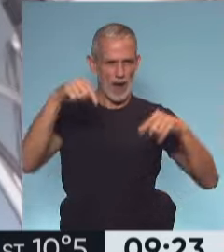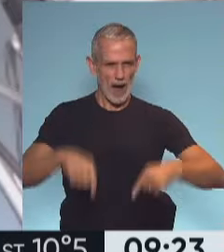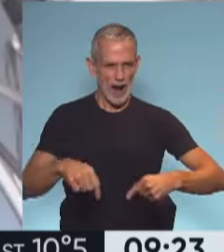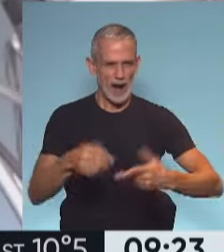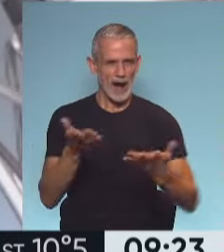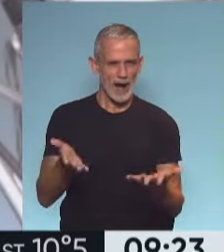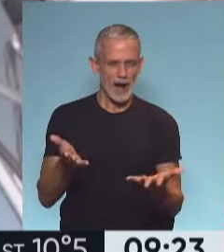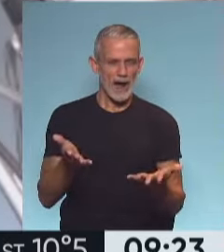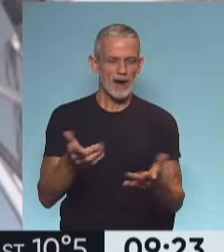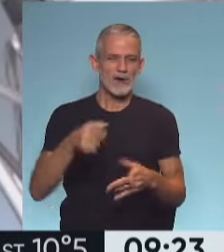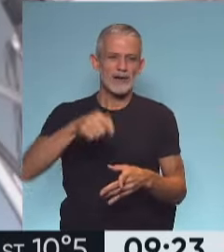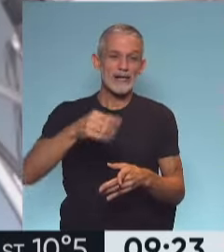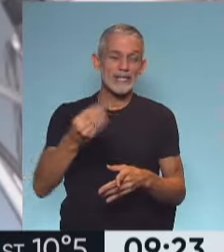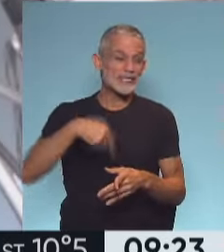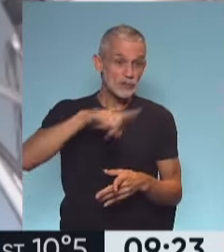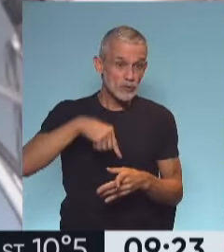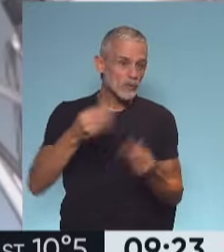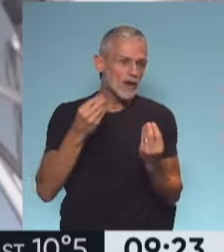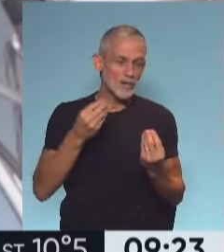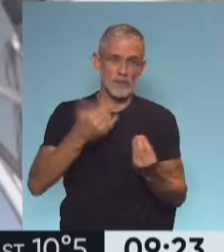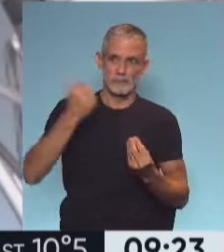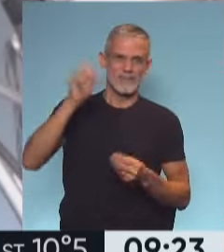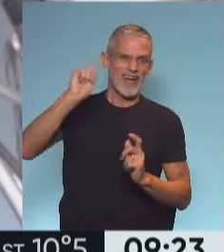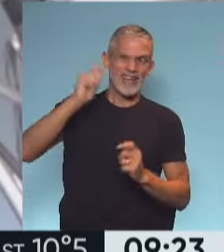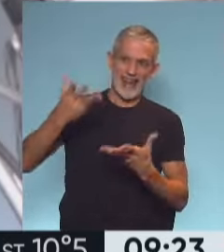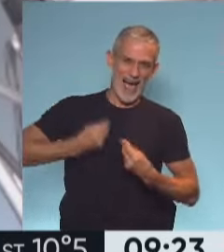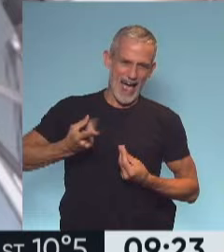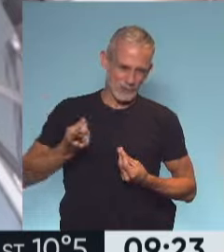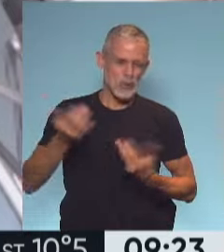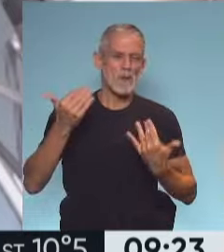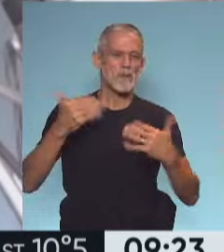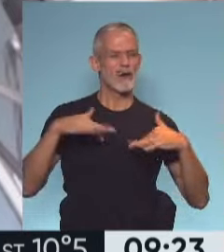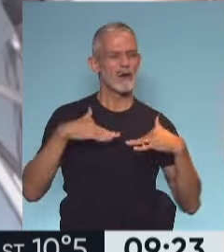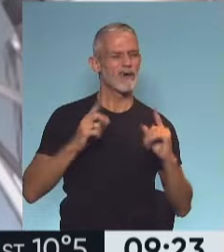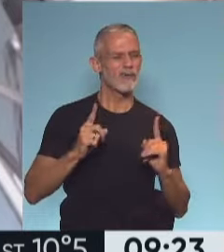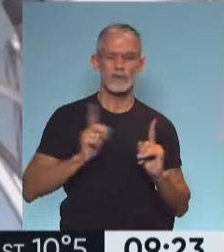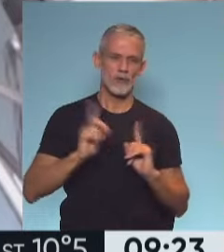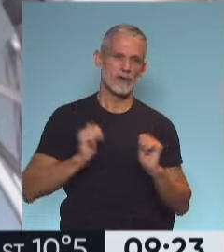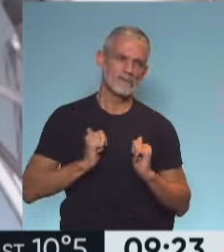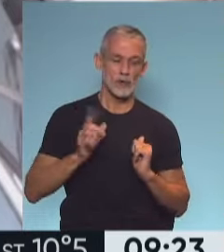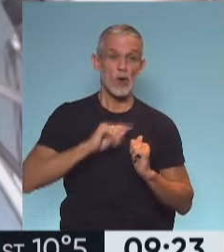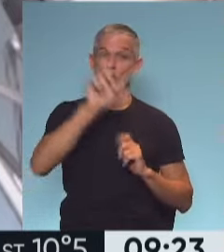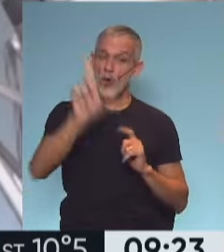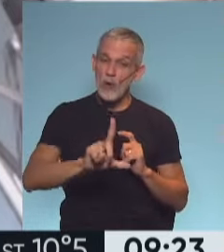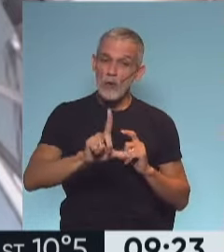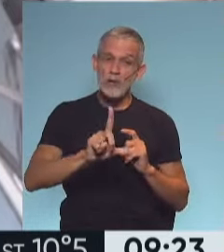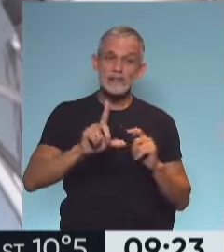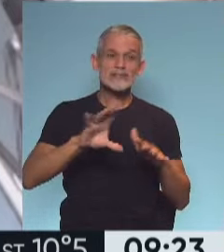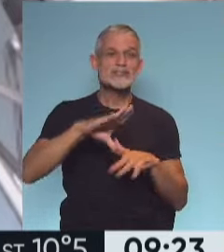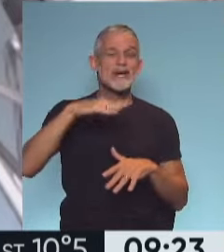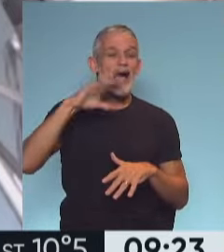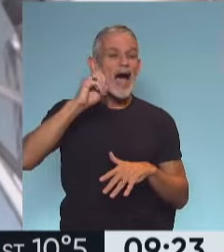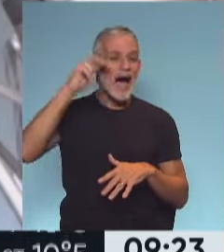cultores de eso y justamente tenemos a quienes nos ayudan a poder evitarlo y está con nosotros como cada lunes nuestro querido Justo Aon.